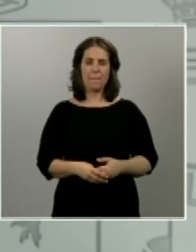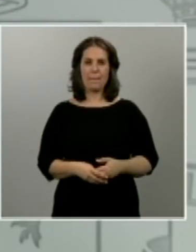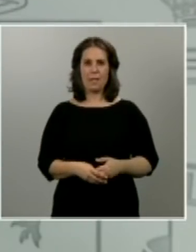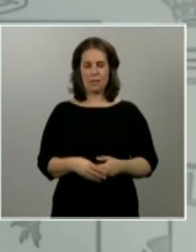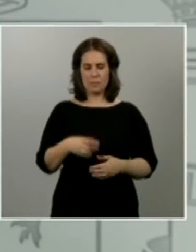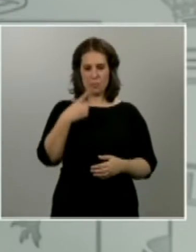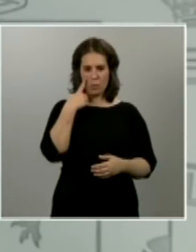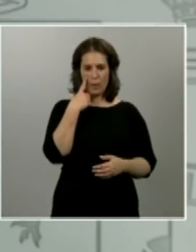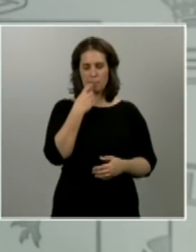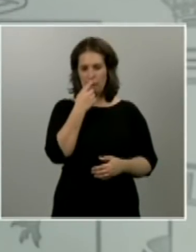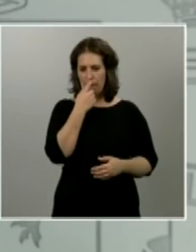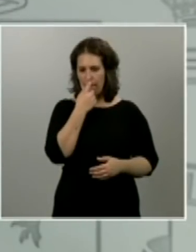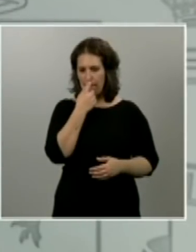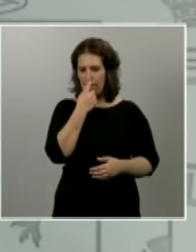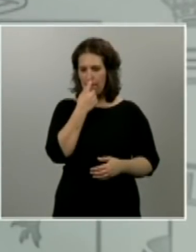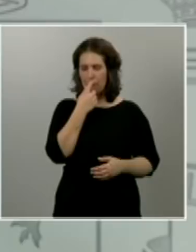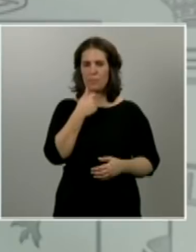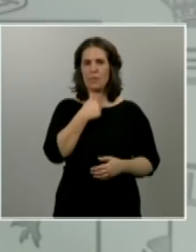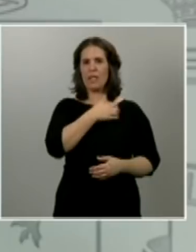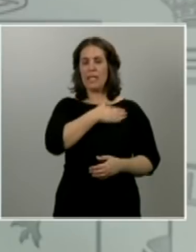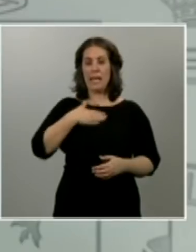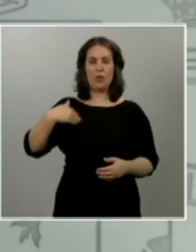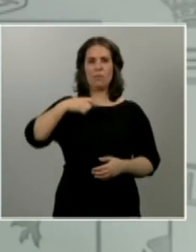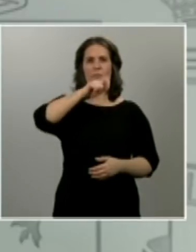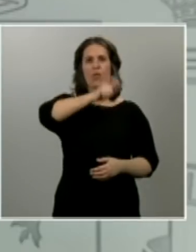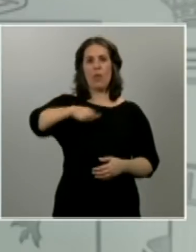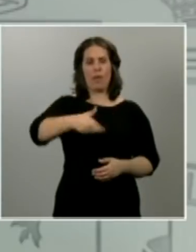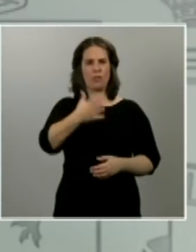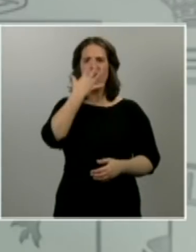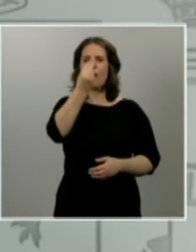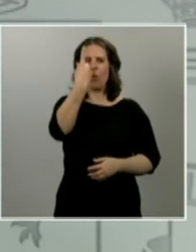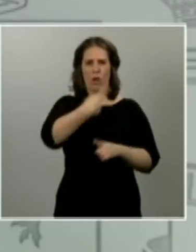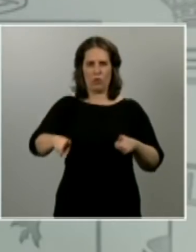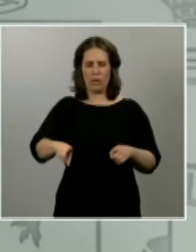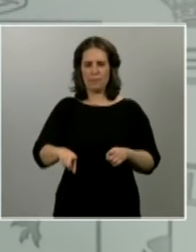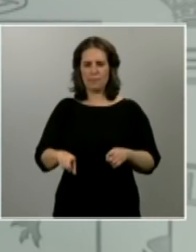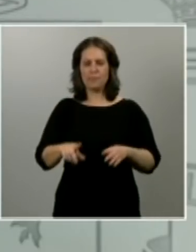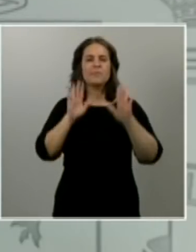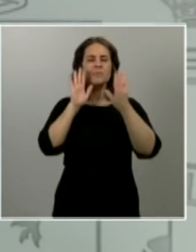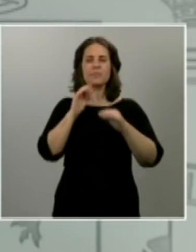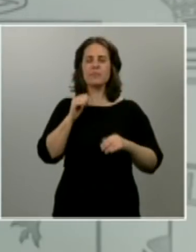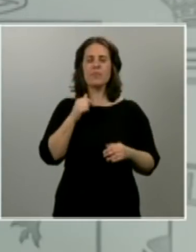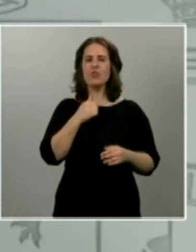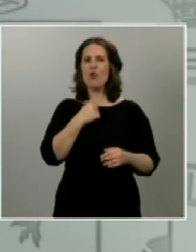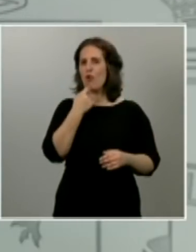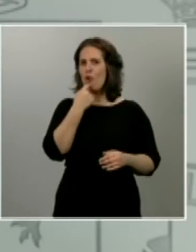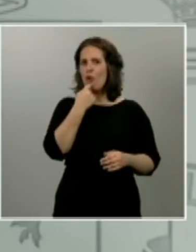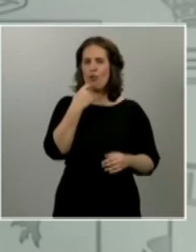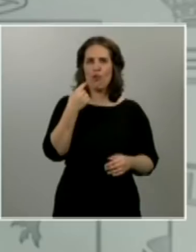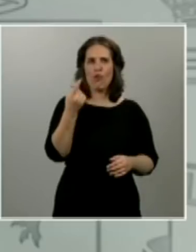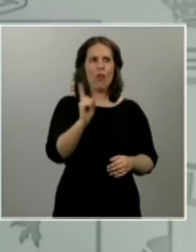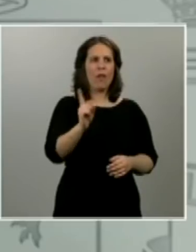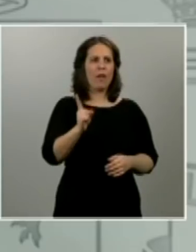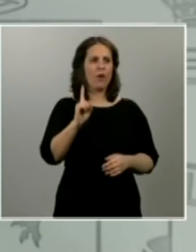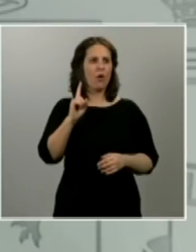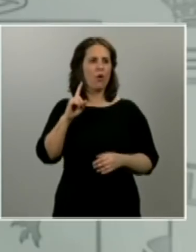Yo quiero que entiendan los ciudadanos que no lo digo para encontrar digamos